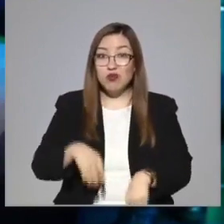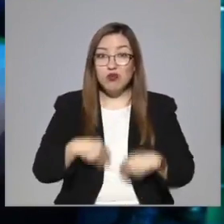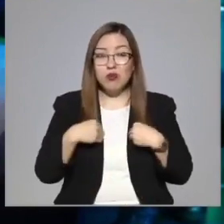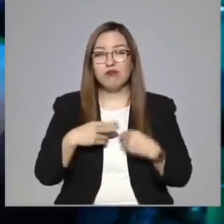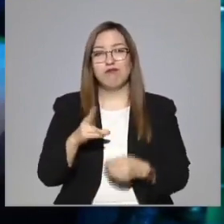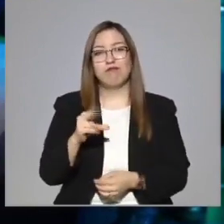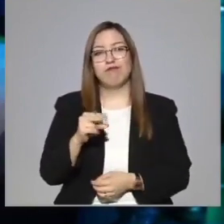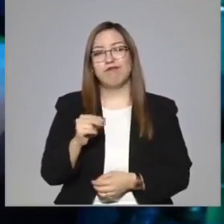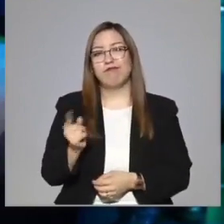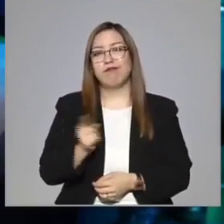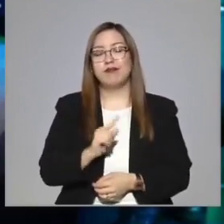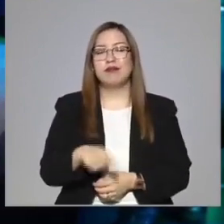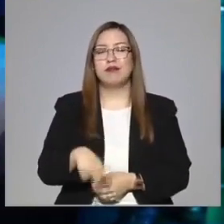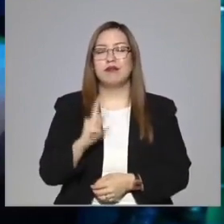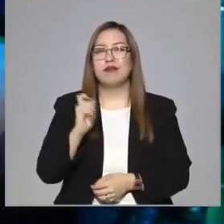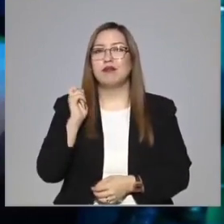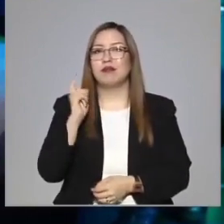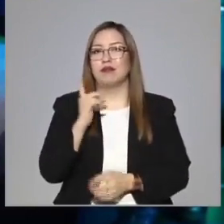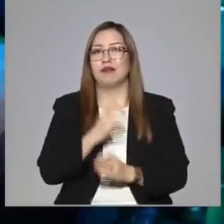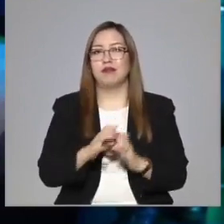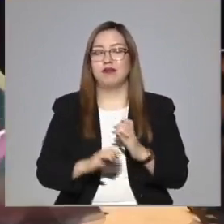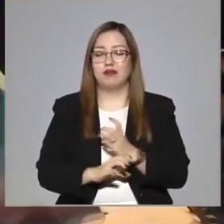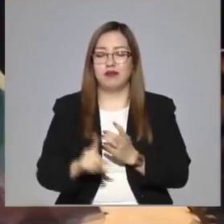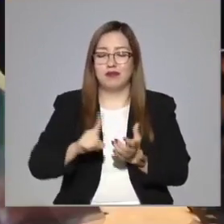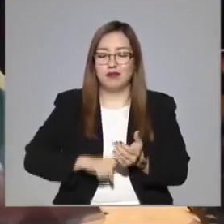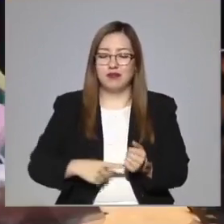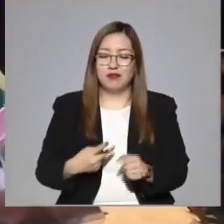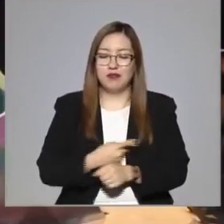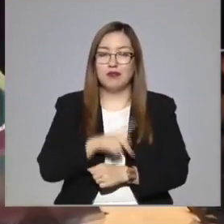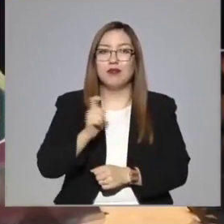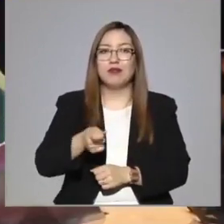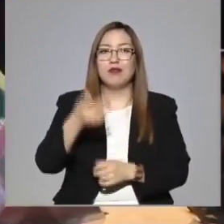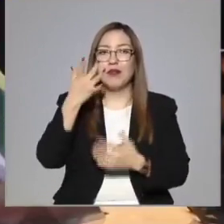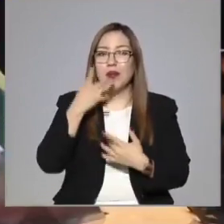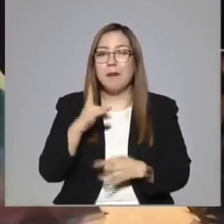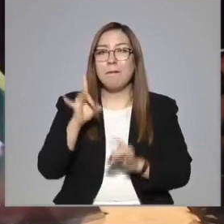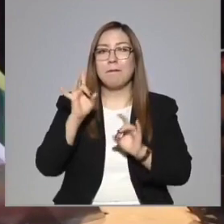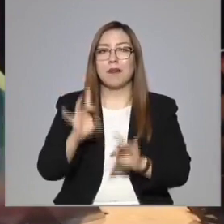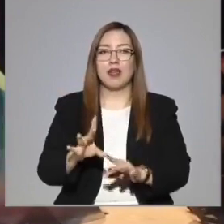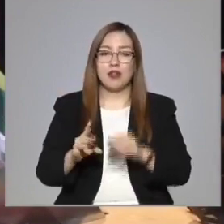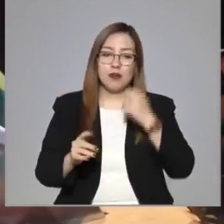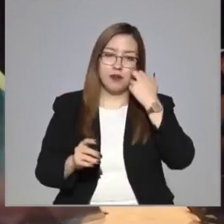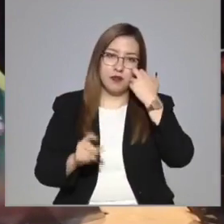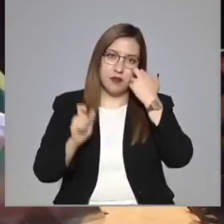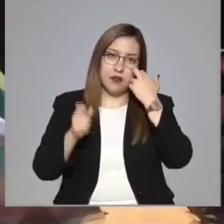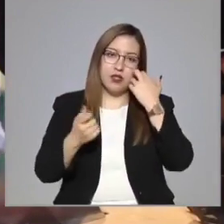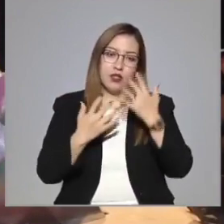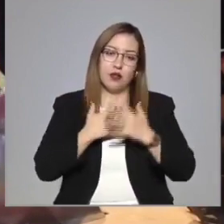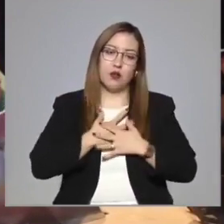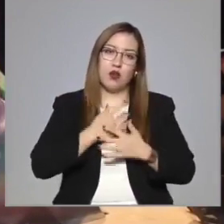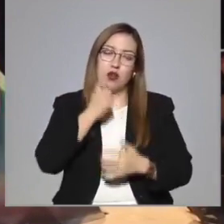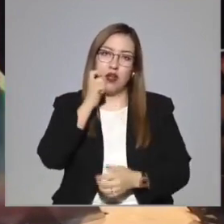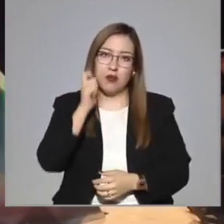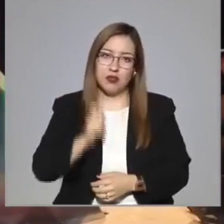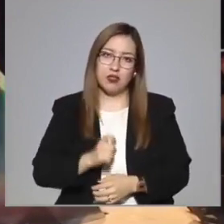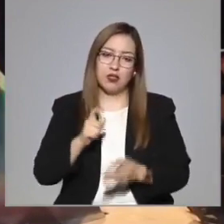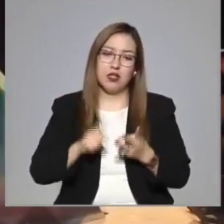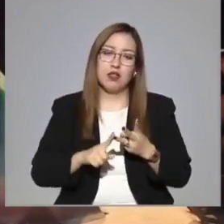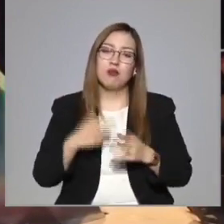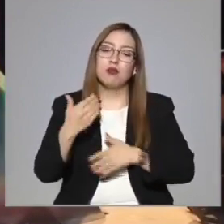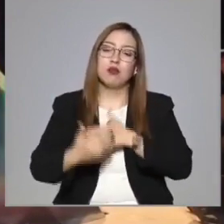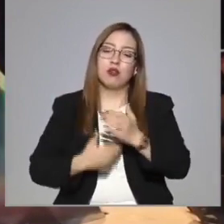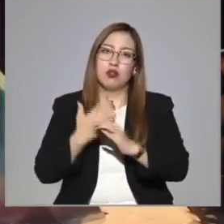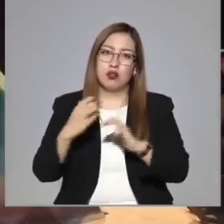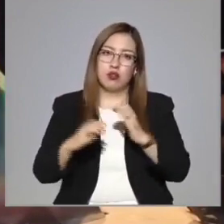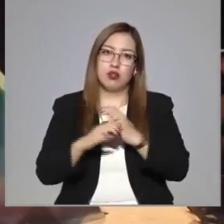pero algo pasará en ellos. Creo que es magia, es amor, amistad y algo va a